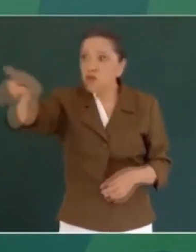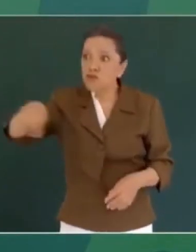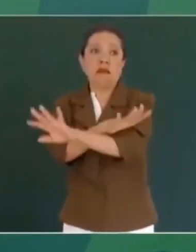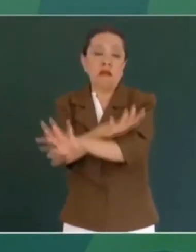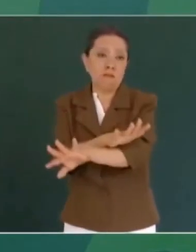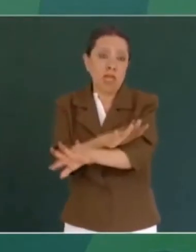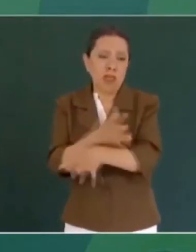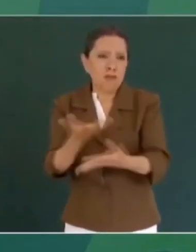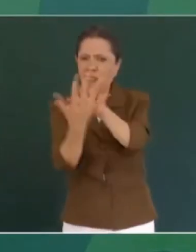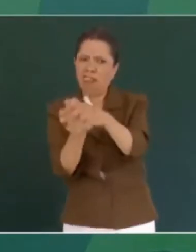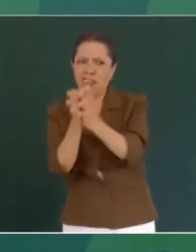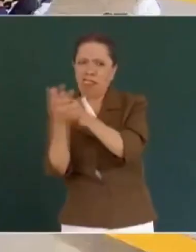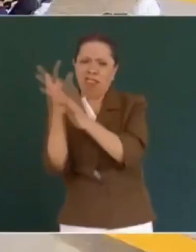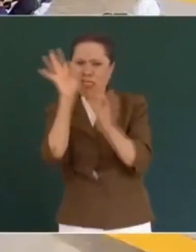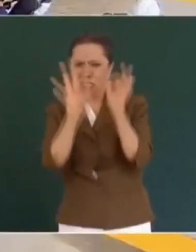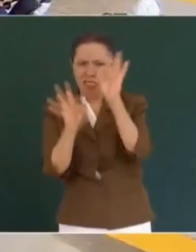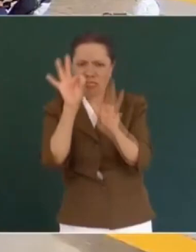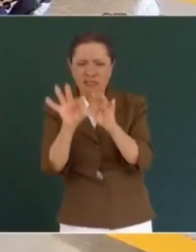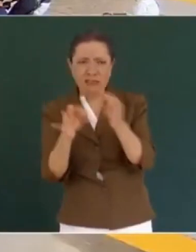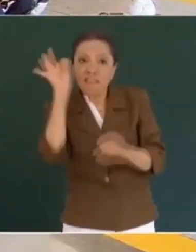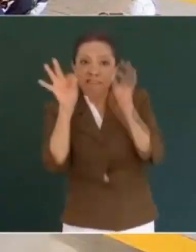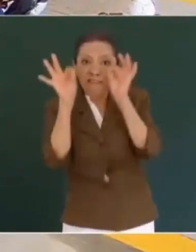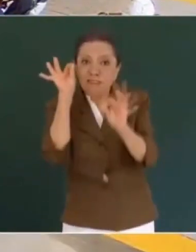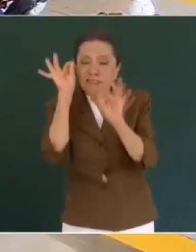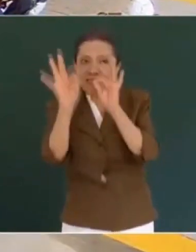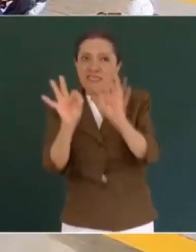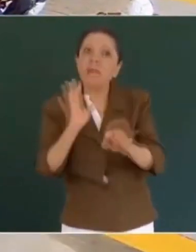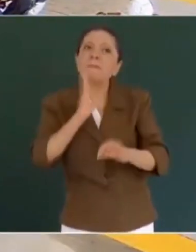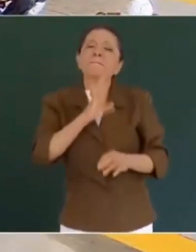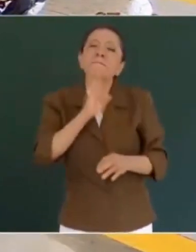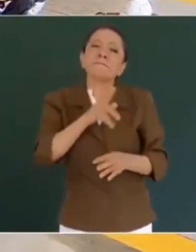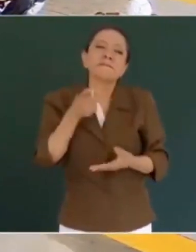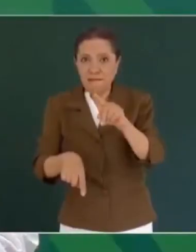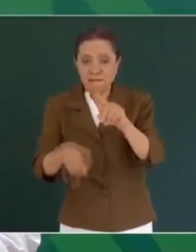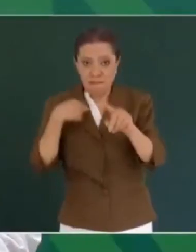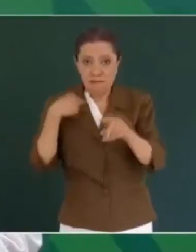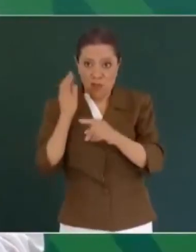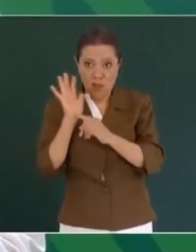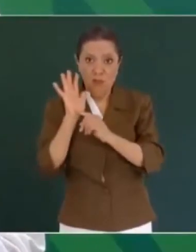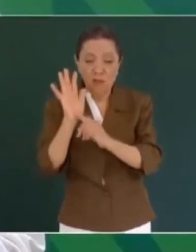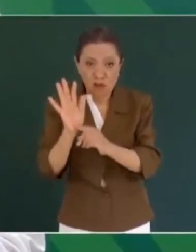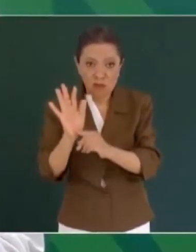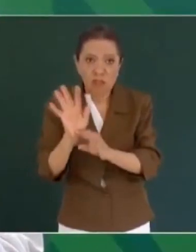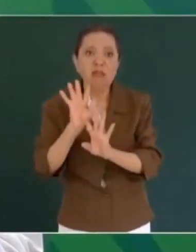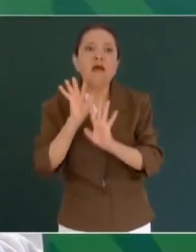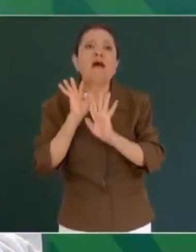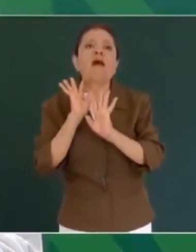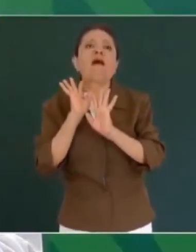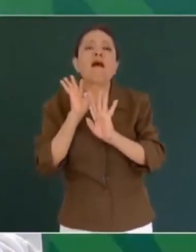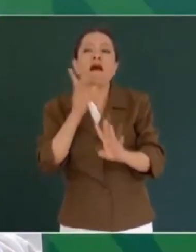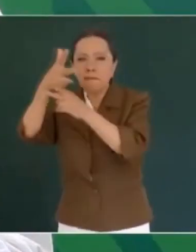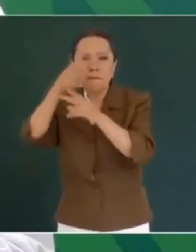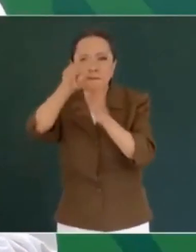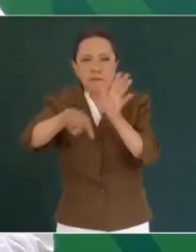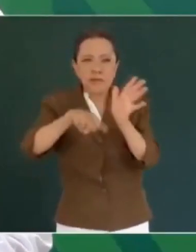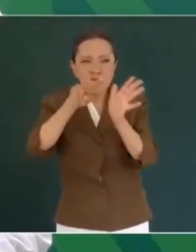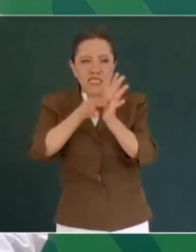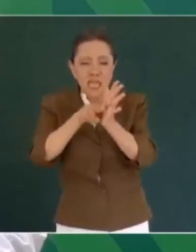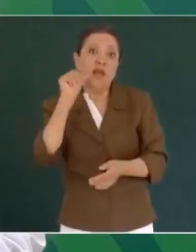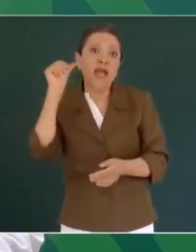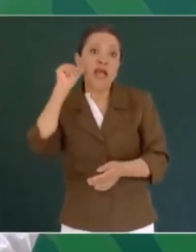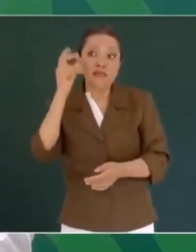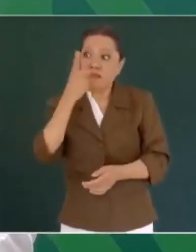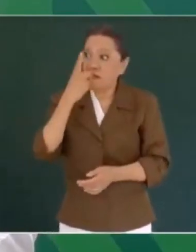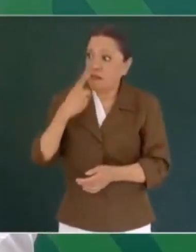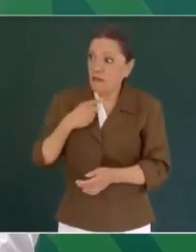cambiaron todo, lo retorcieron y como demostré que habían alterado lo que había yo expresado, ayer me